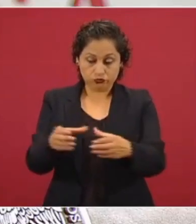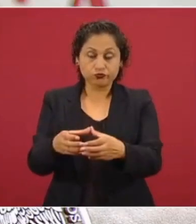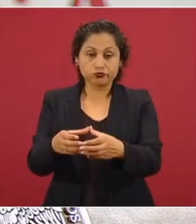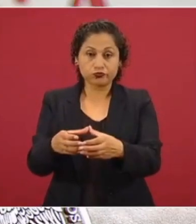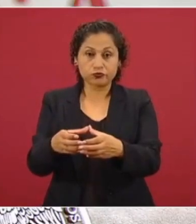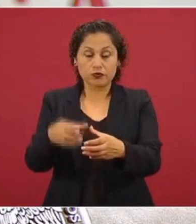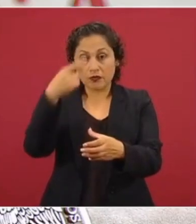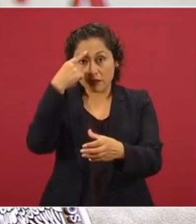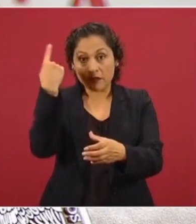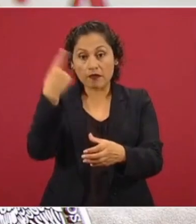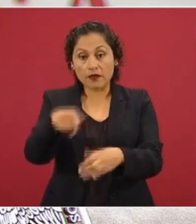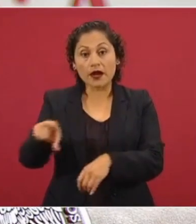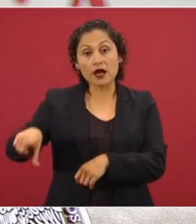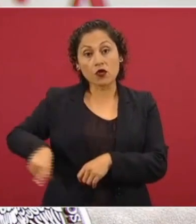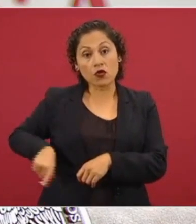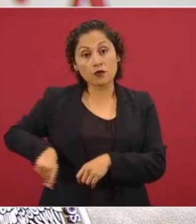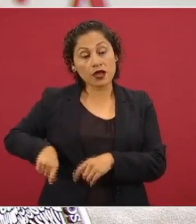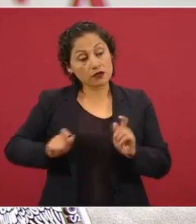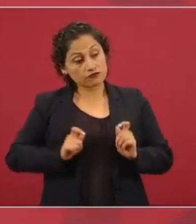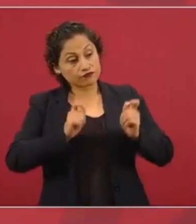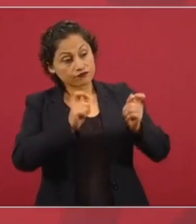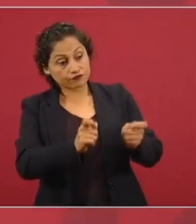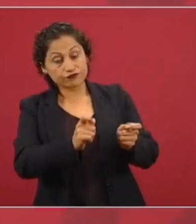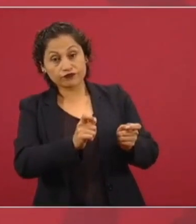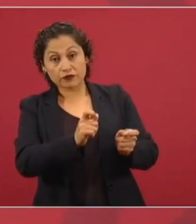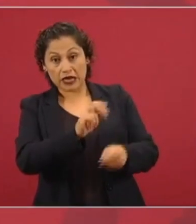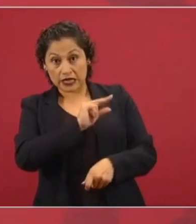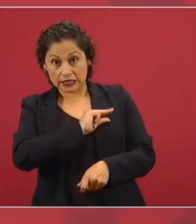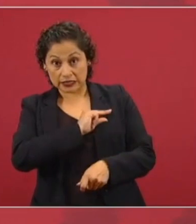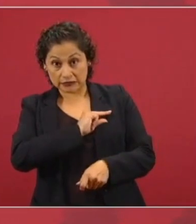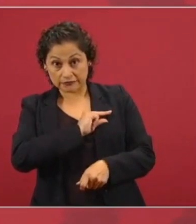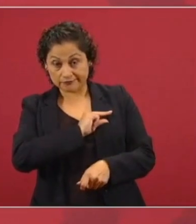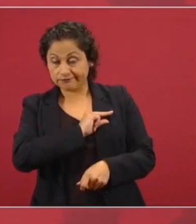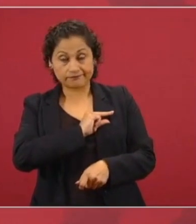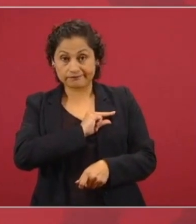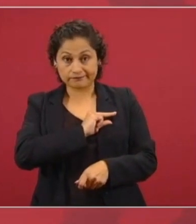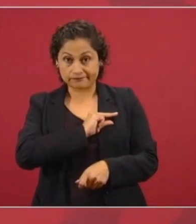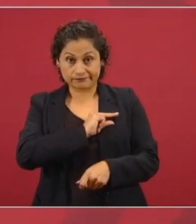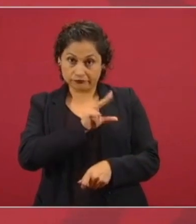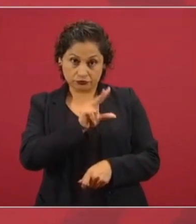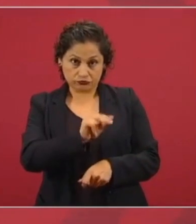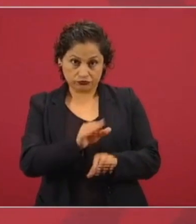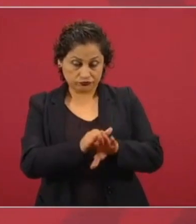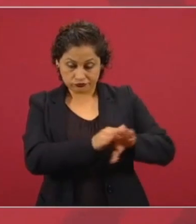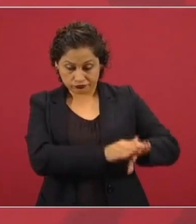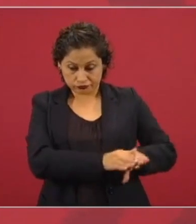contrate empresas particulares y